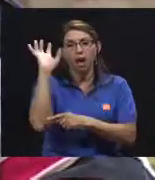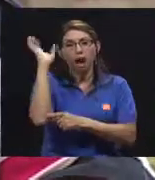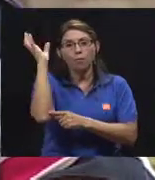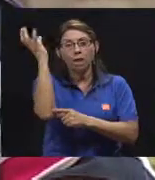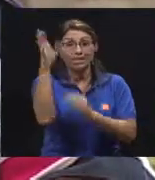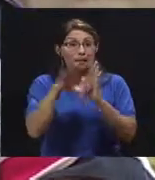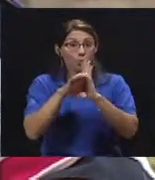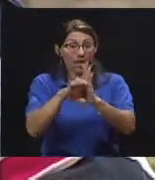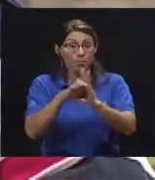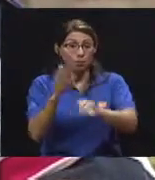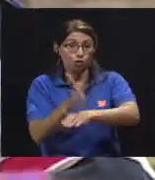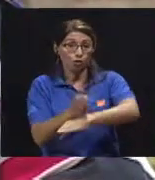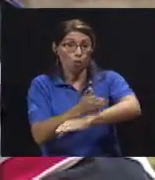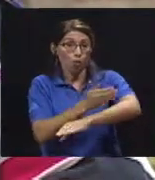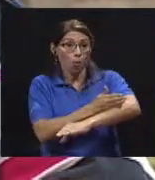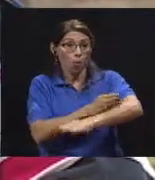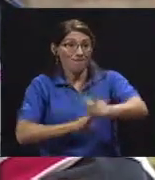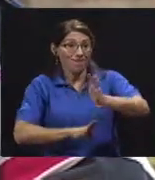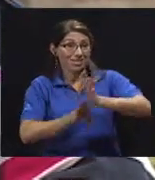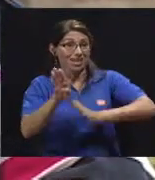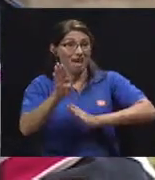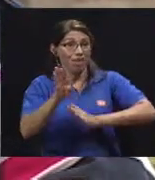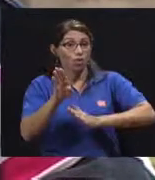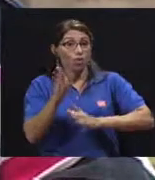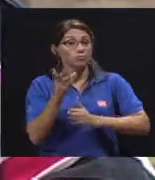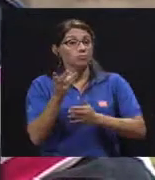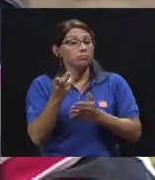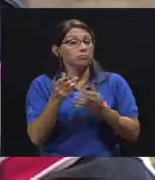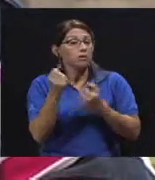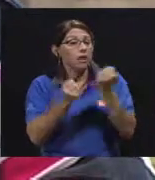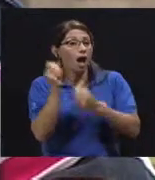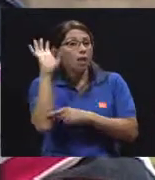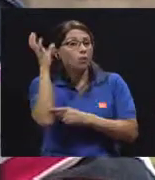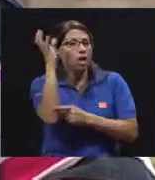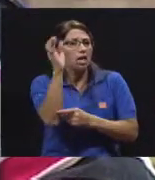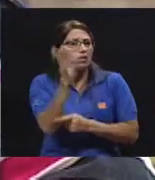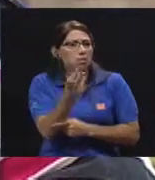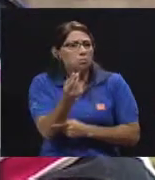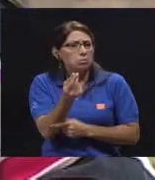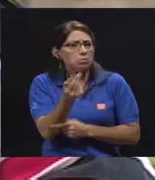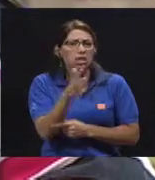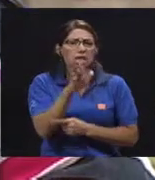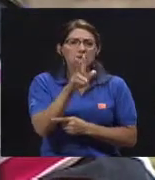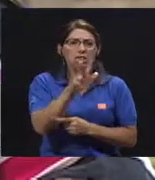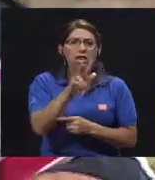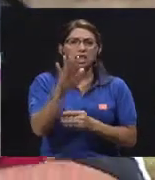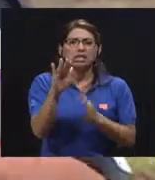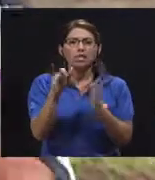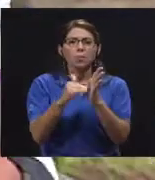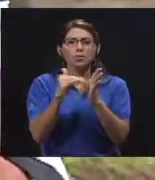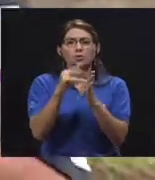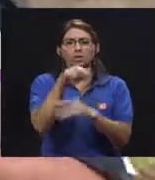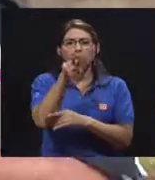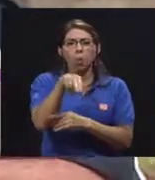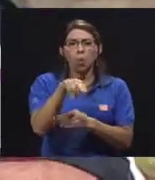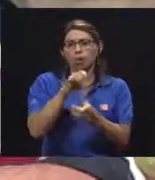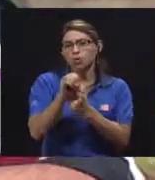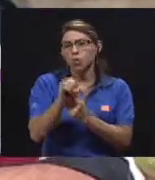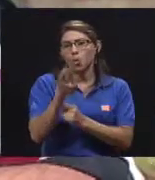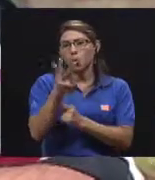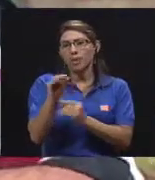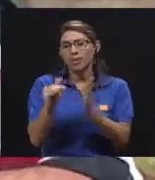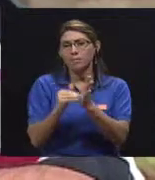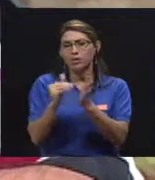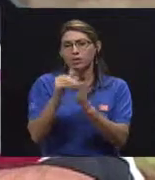avanzado, su costo puede andar entre los 35 y 40 millones de colones. Entonces el equipo con el que el